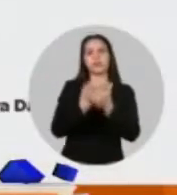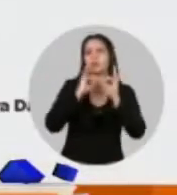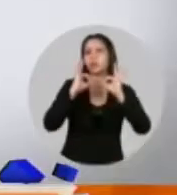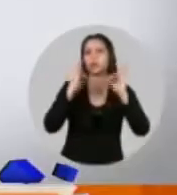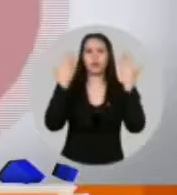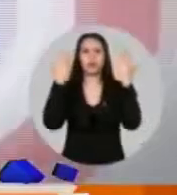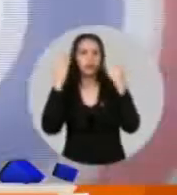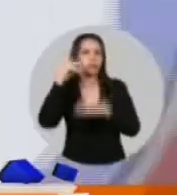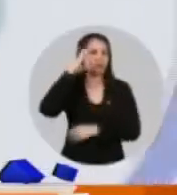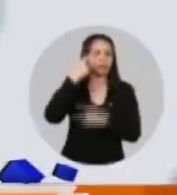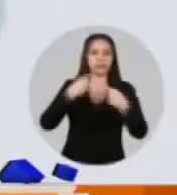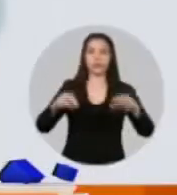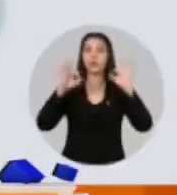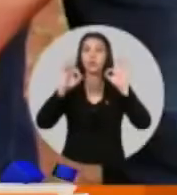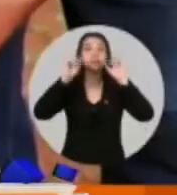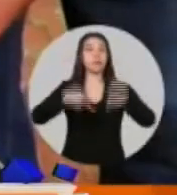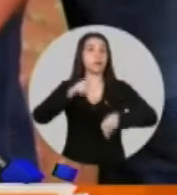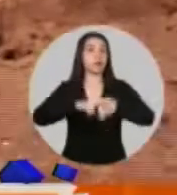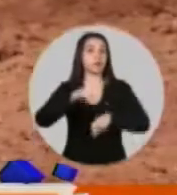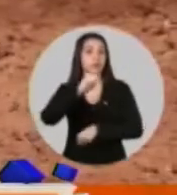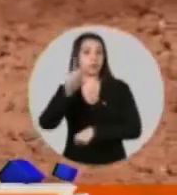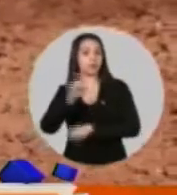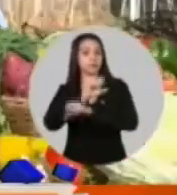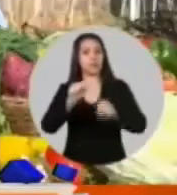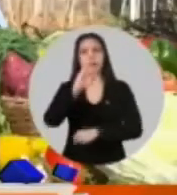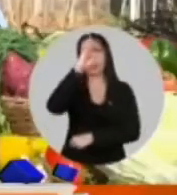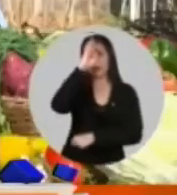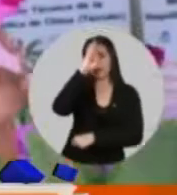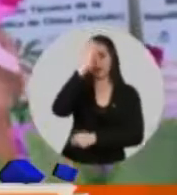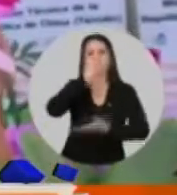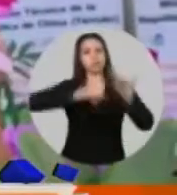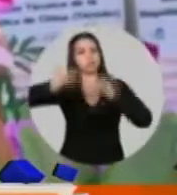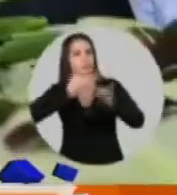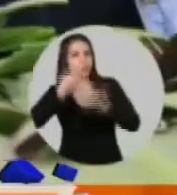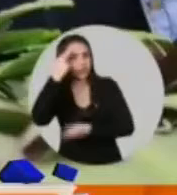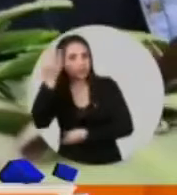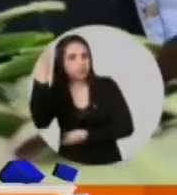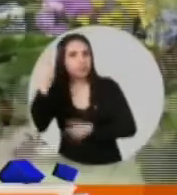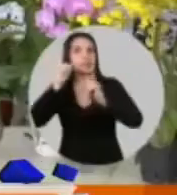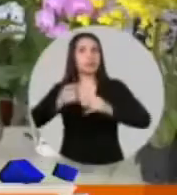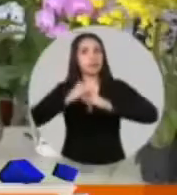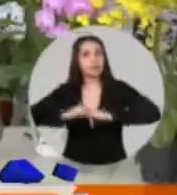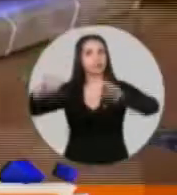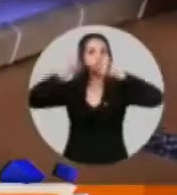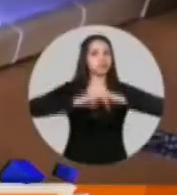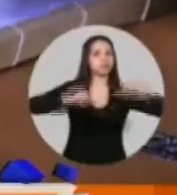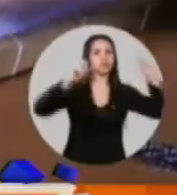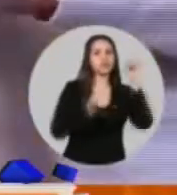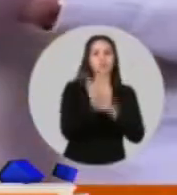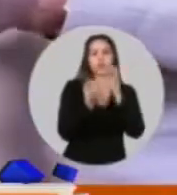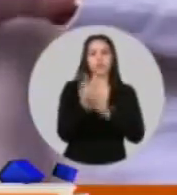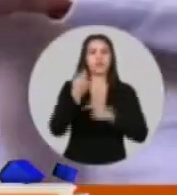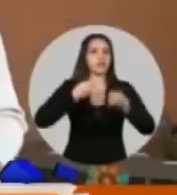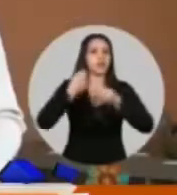¿Ustedes qué opinión? No, porque cuando estamos hablando, solidaridad ayuda al prójimo, ayuda a la persona que